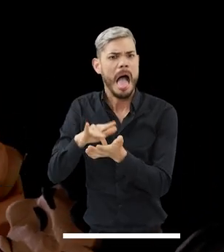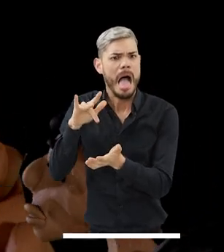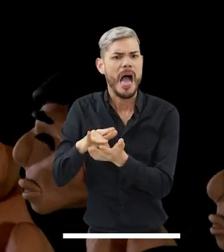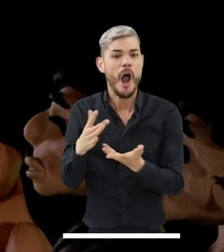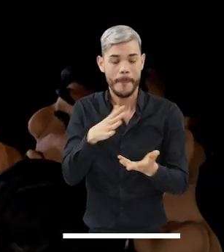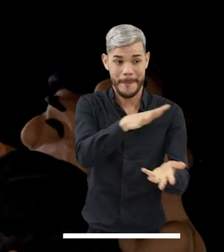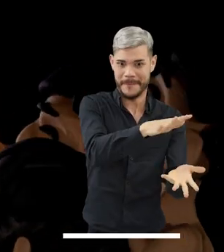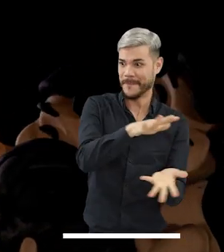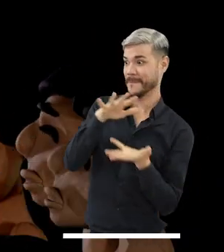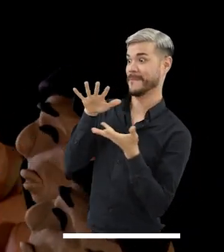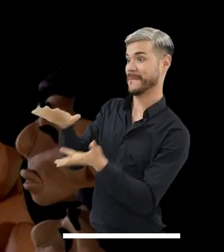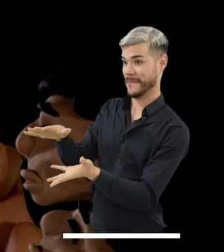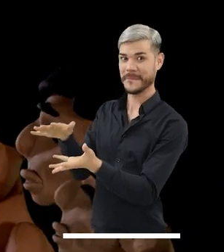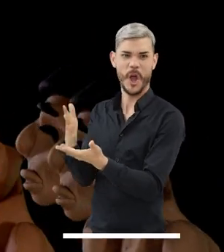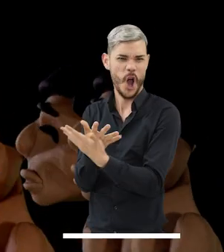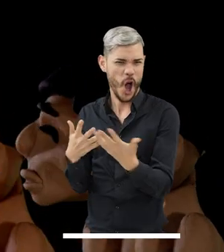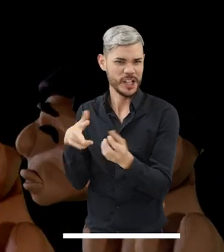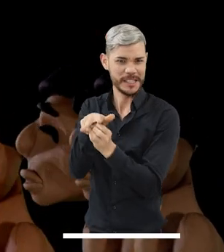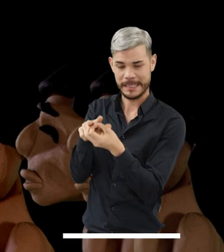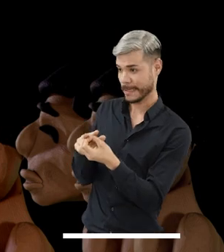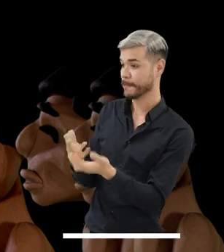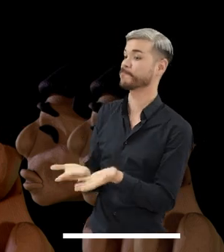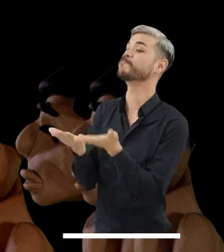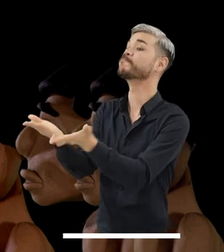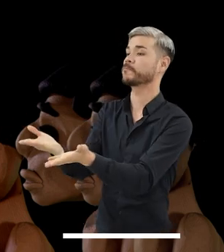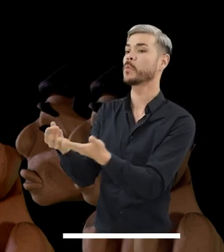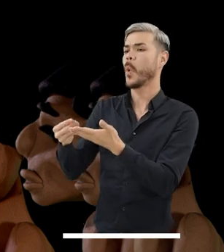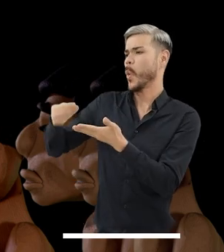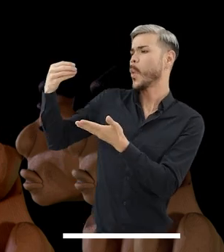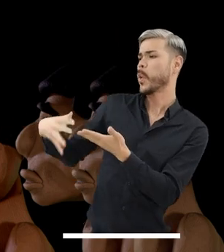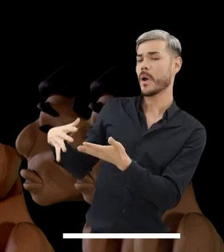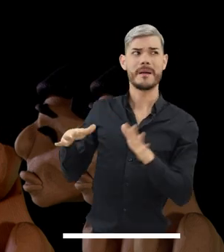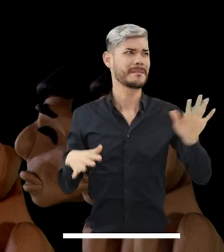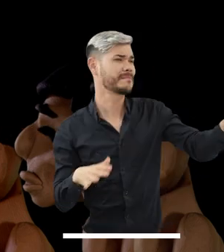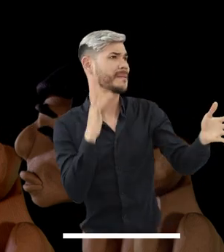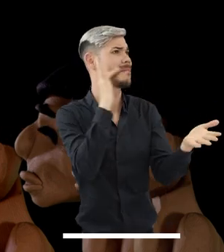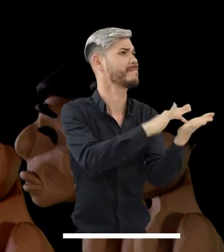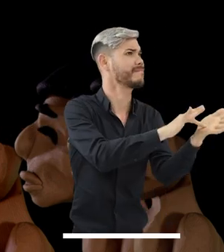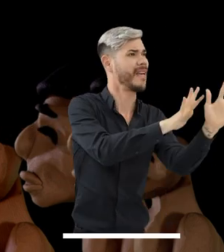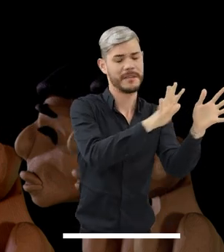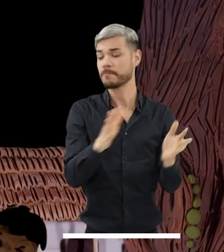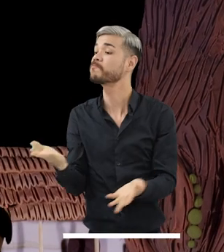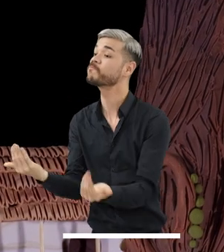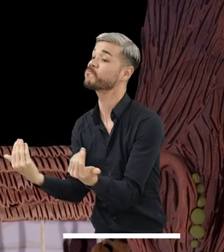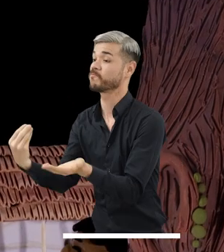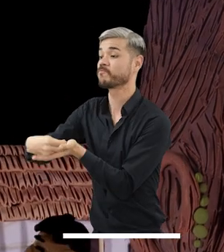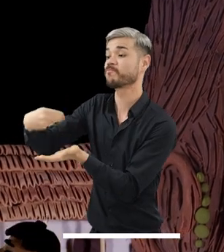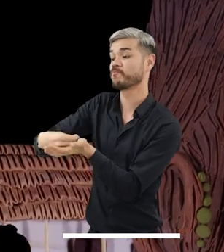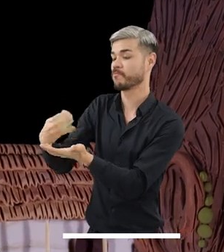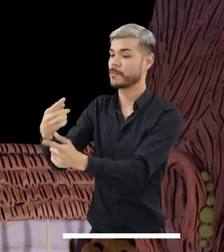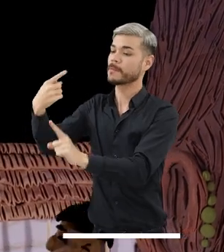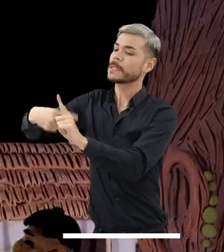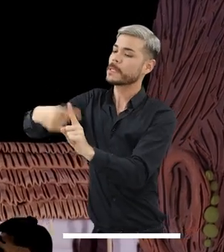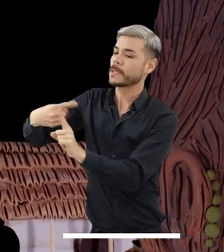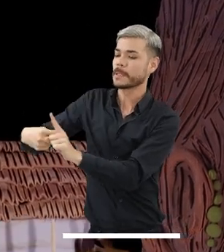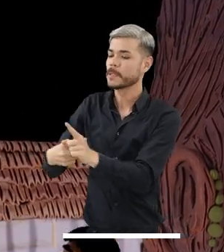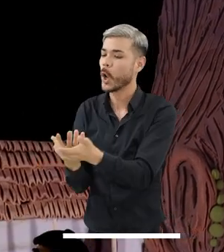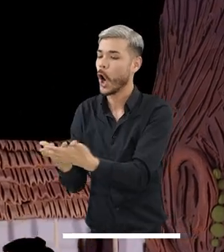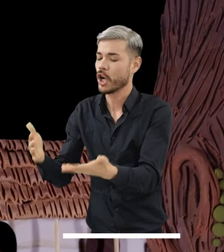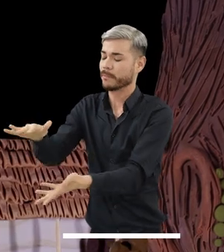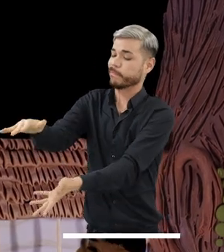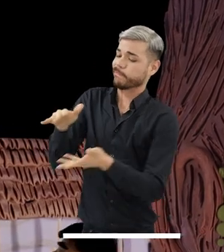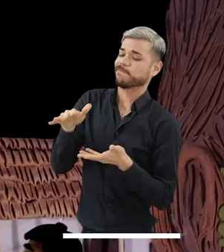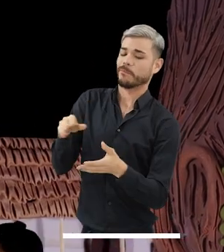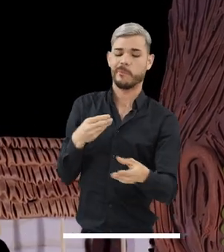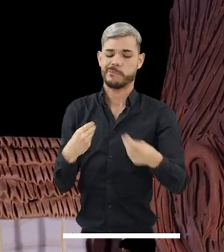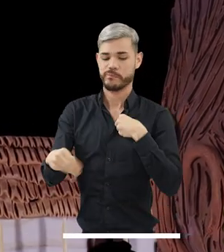entregándoles mercancías por adelantado que nunca acababan de pagar porque sus precios eran exorbitantes. Debían pagar entregando